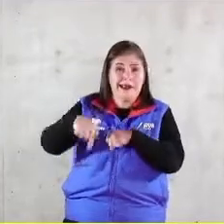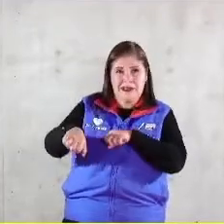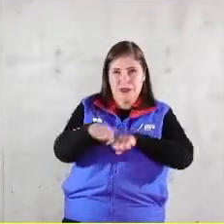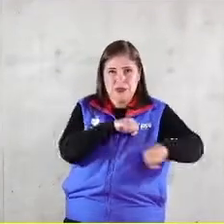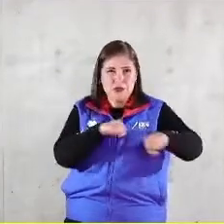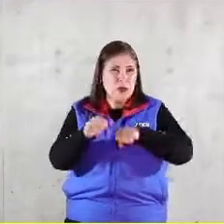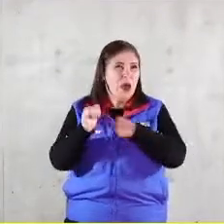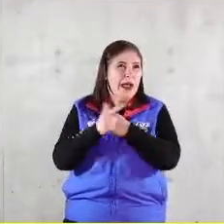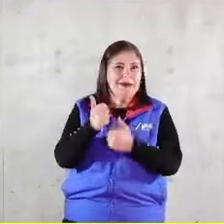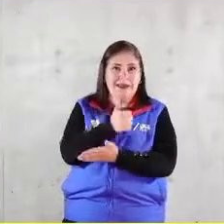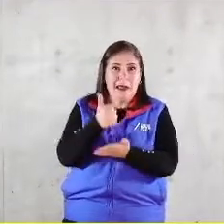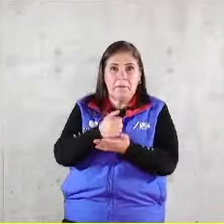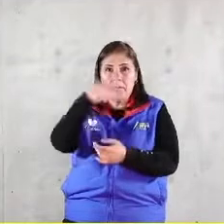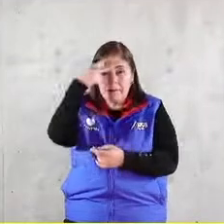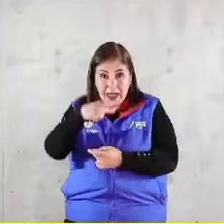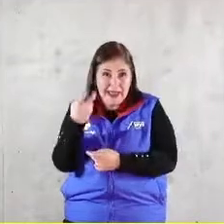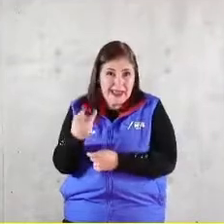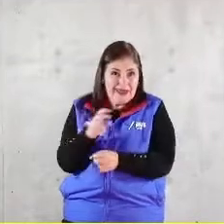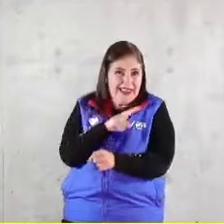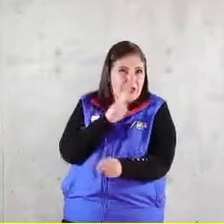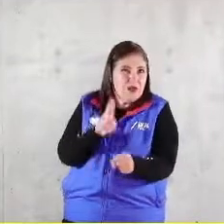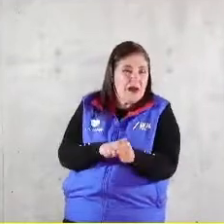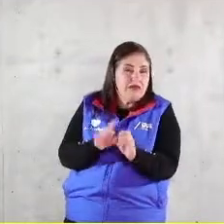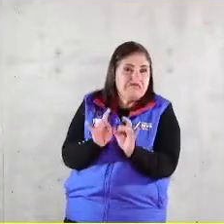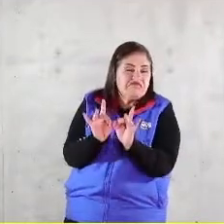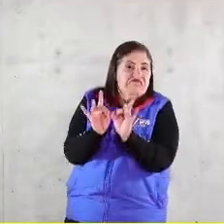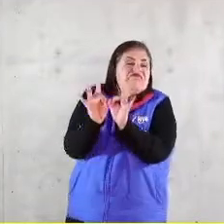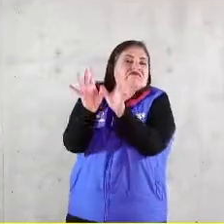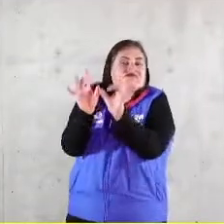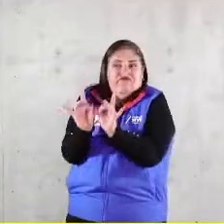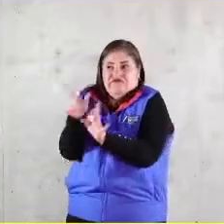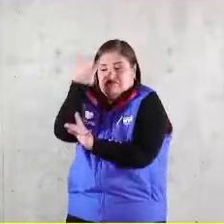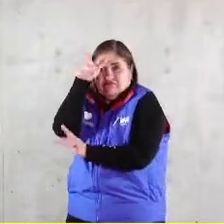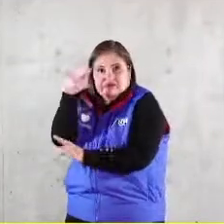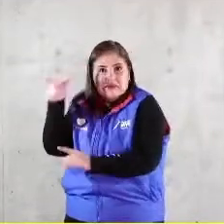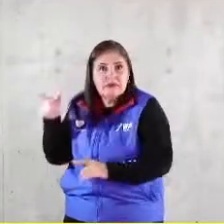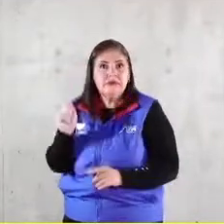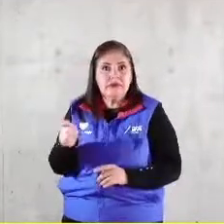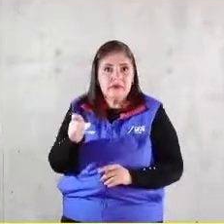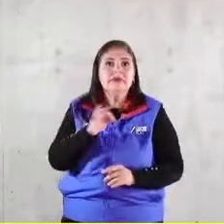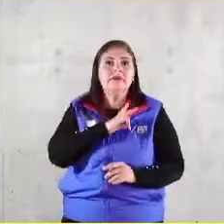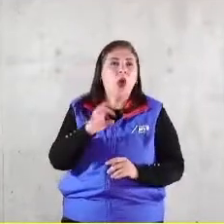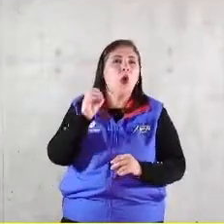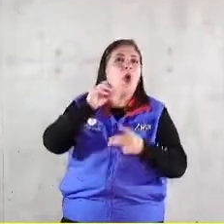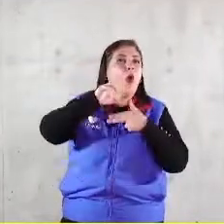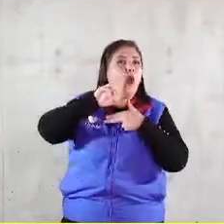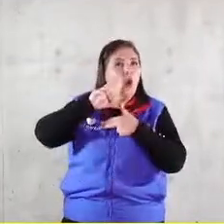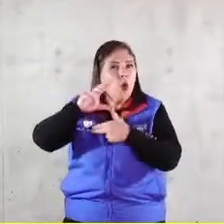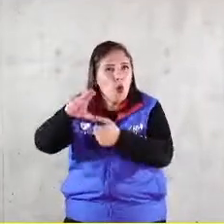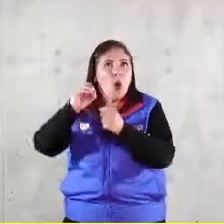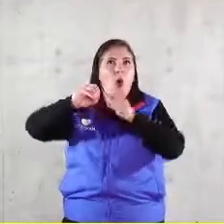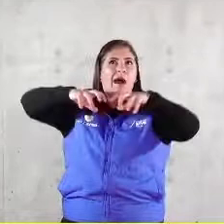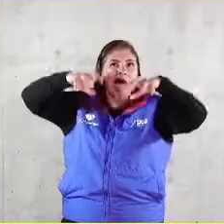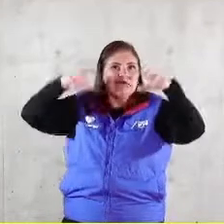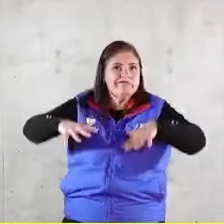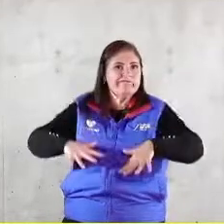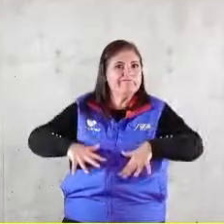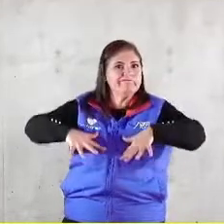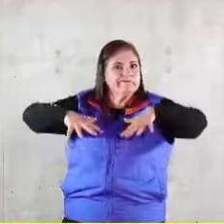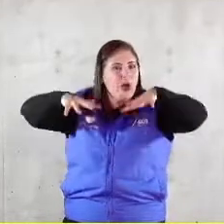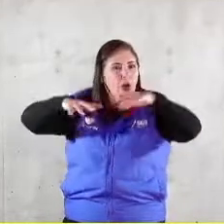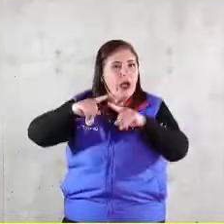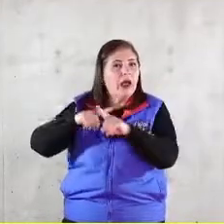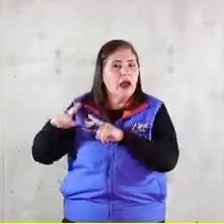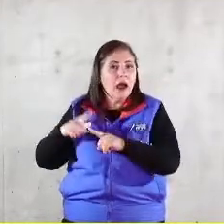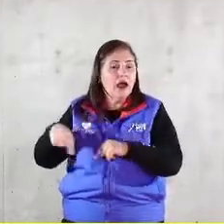de México ahora que tuvimos el temblor nos dimos cuenta de que esto hay que echarlo a andar con los huracanes que ha habido recientemente muchas